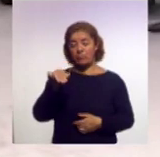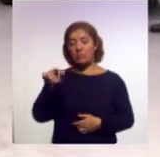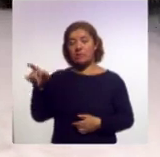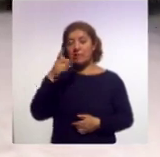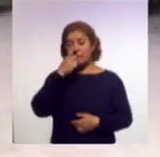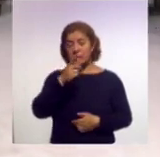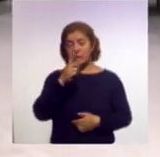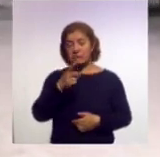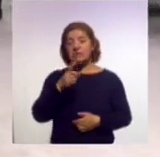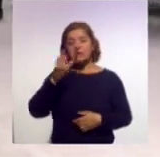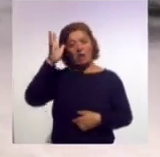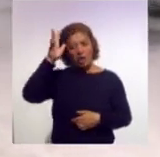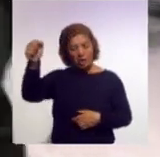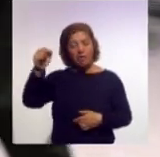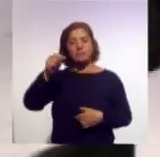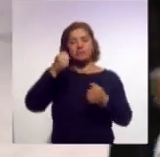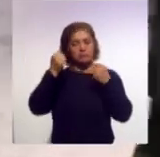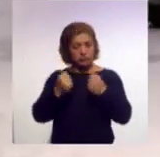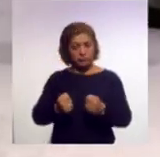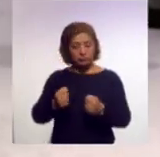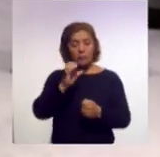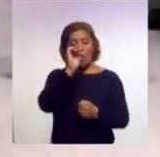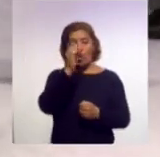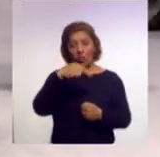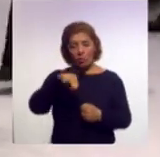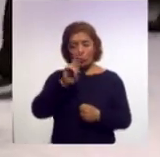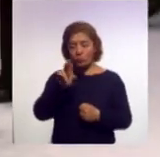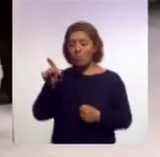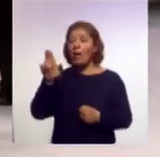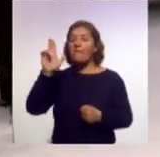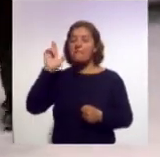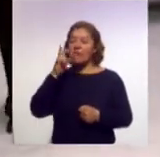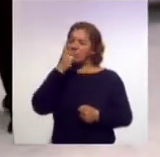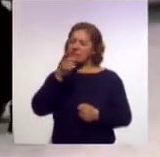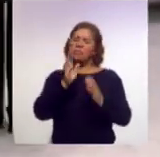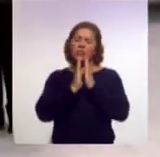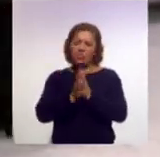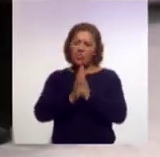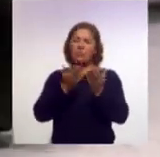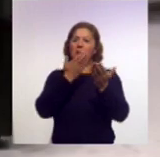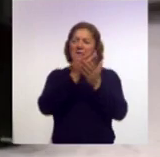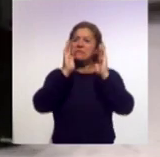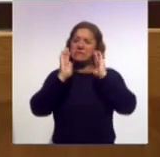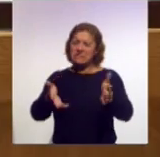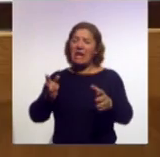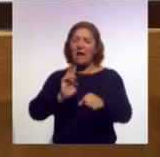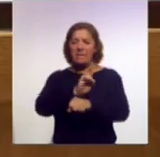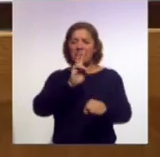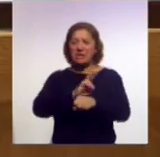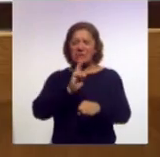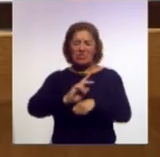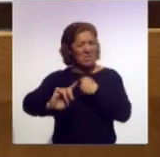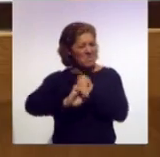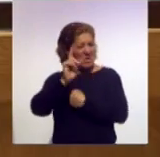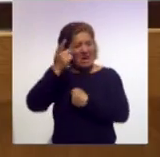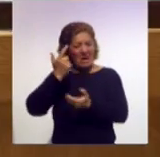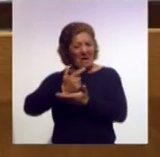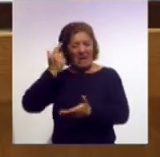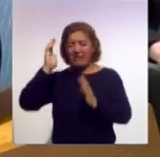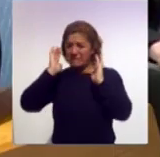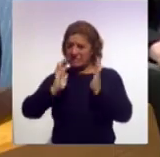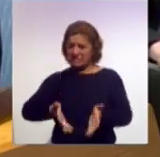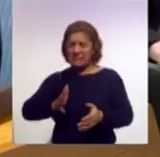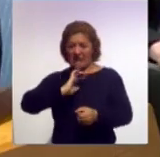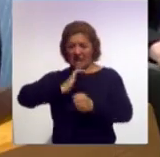Seguridad de la ONU el bloque europeo pidió el martes una solución política y democrática a la crisis venezolana En un debate sobre la cooperación